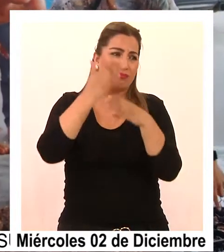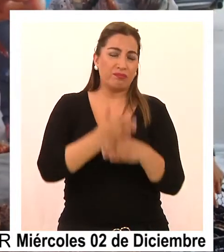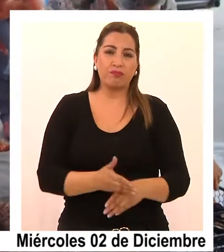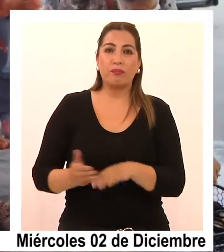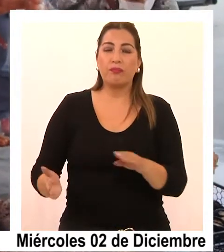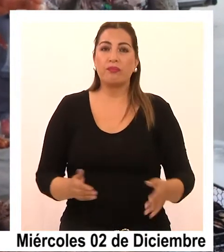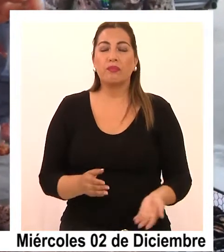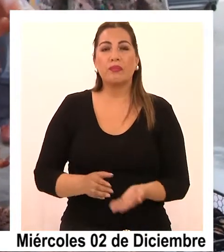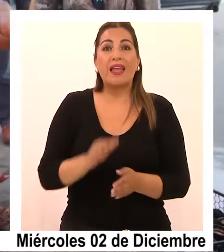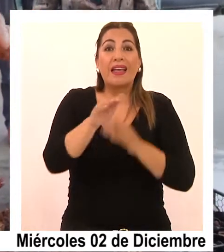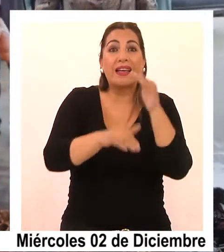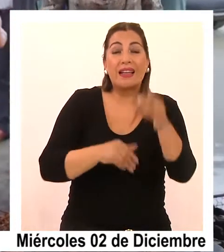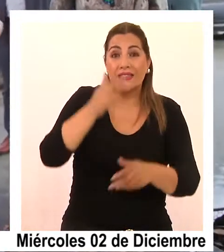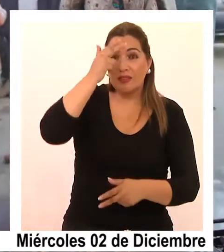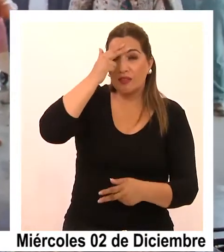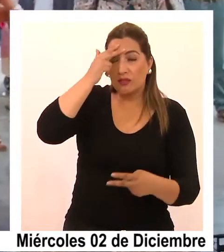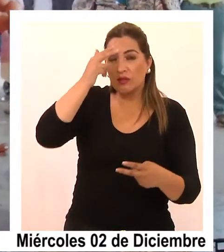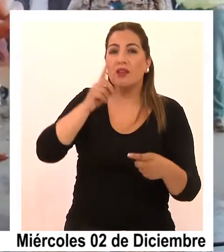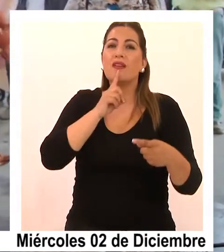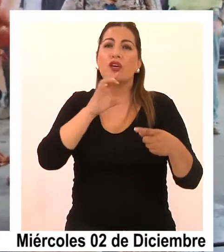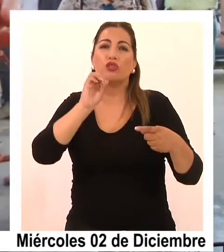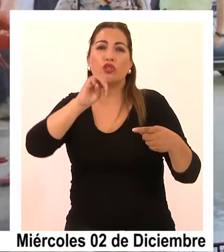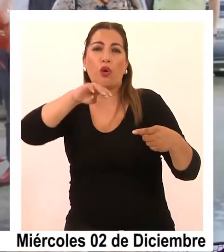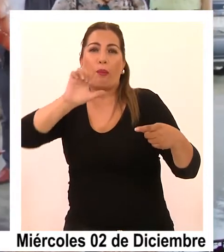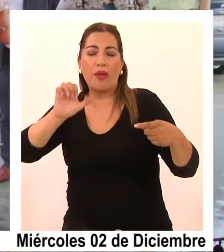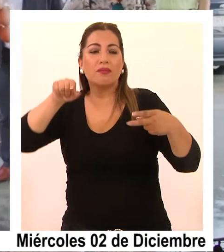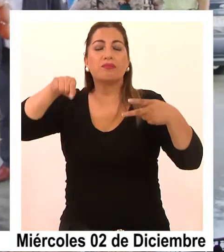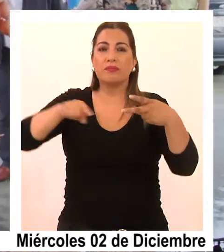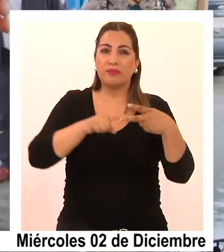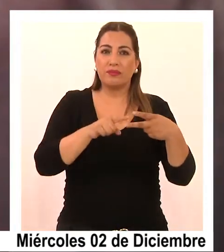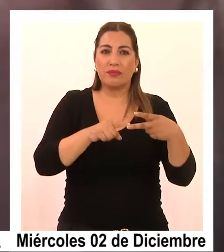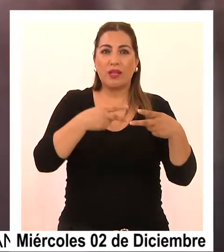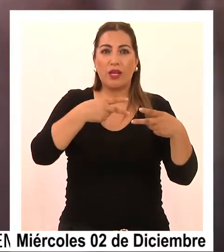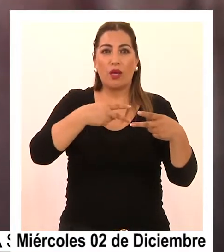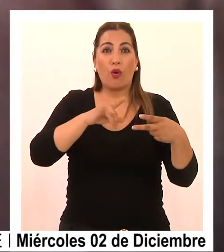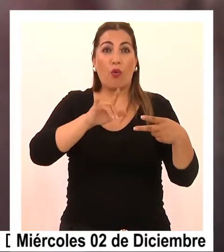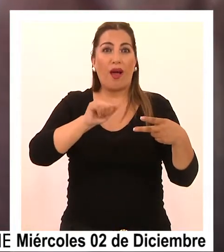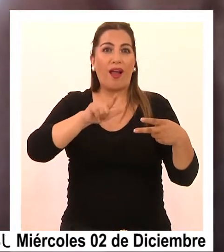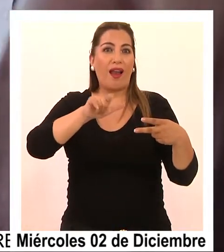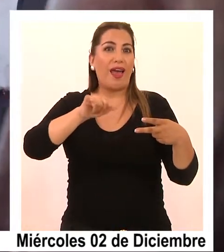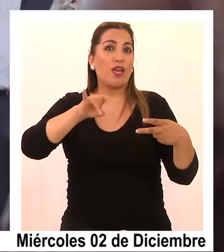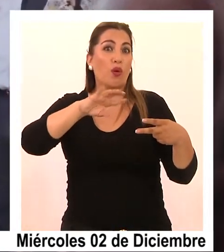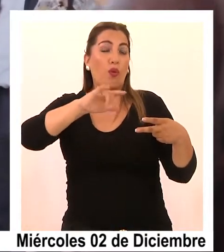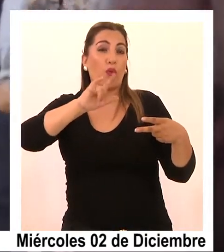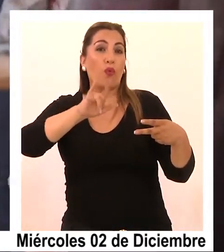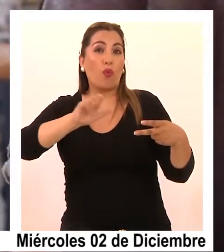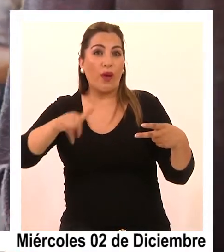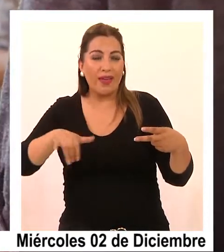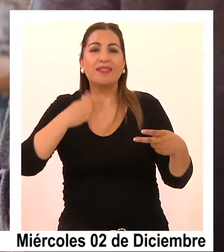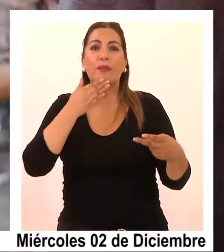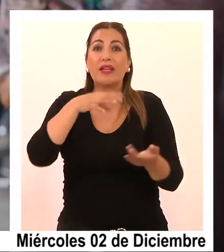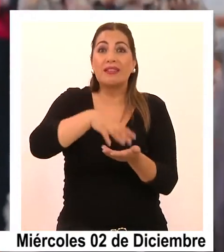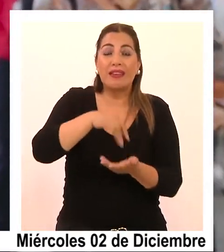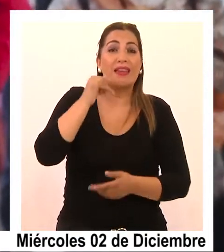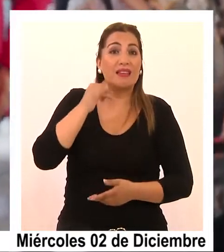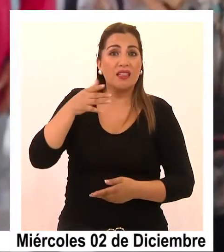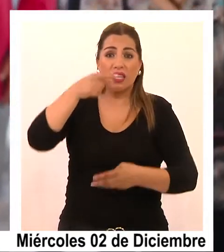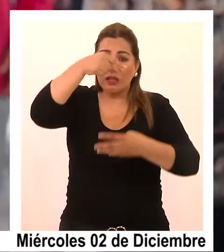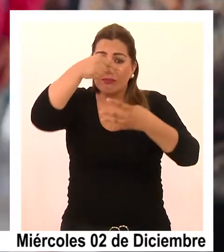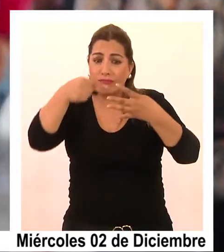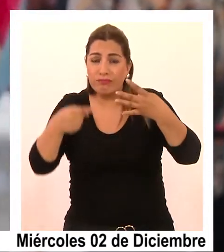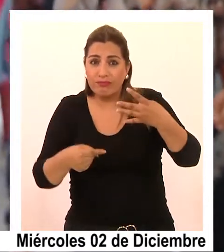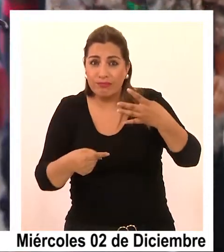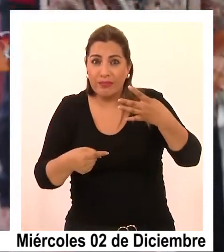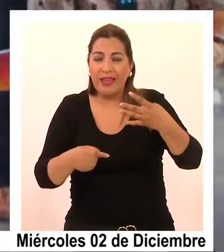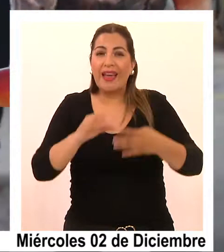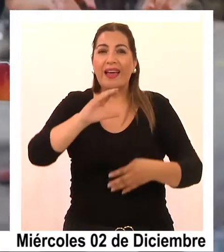en Coquimbo, Caleta Columbo en Tomé y Caleta El Manzano en Gualaigüe, junto a la Caleta Riquelme en Iquique, todas se